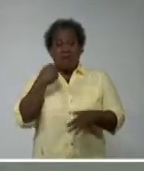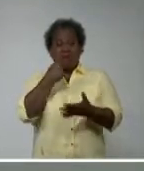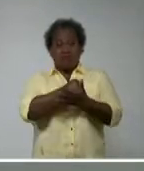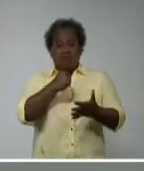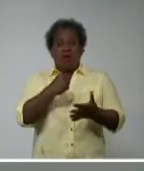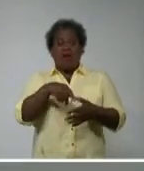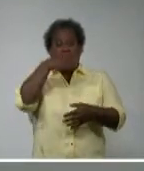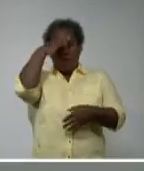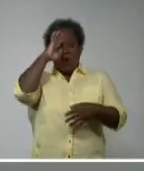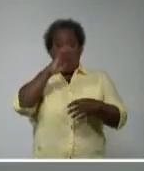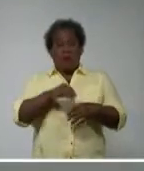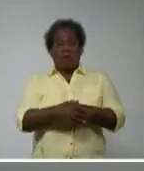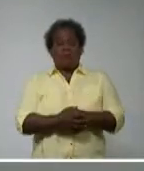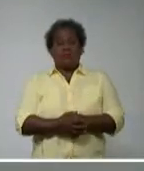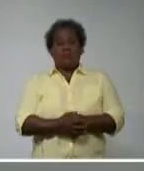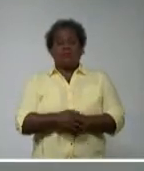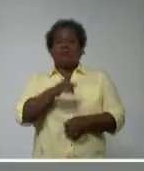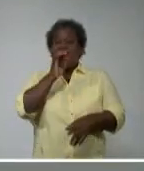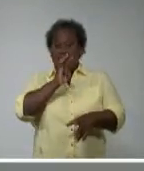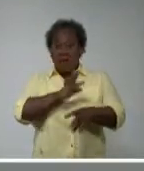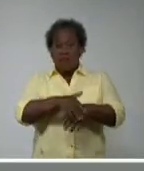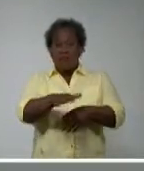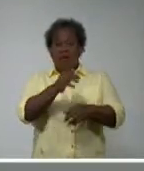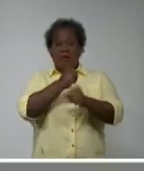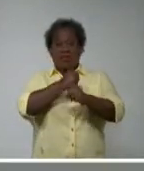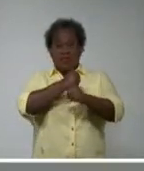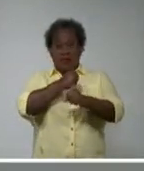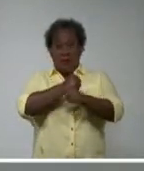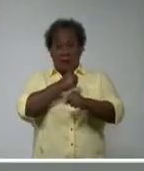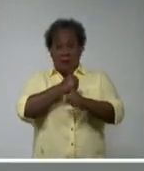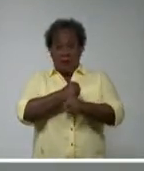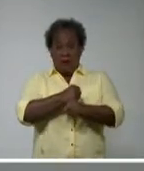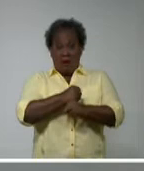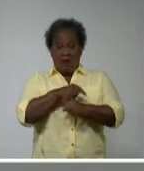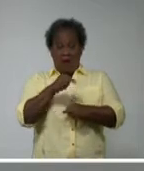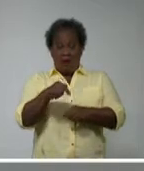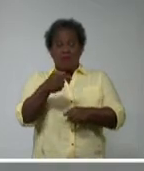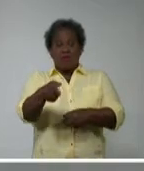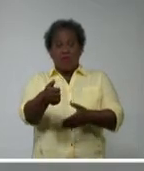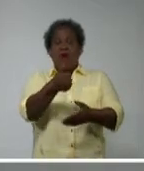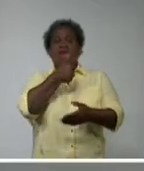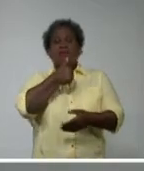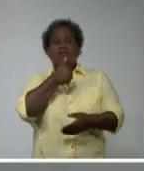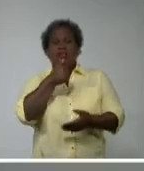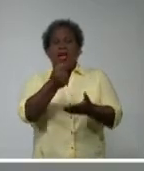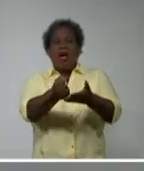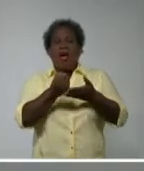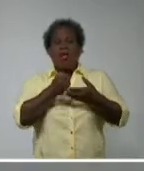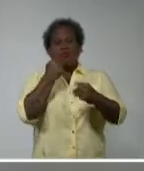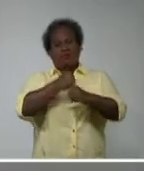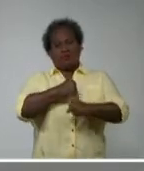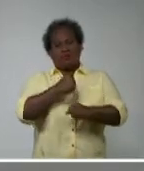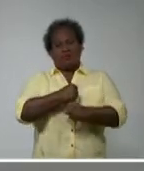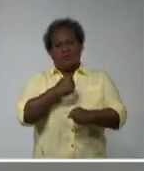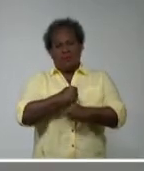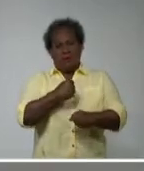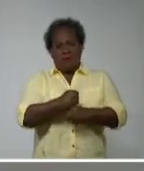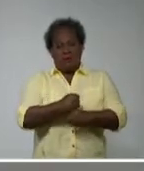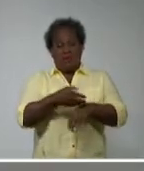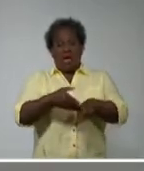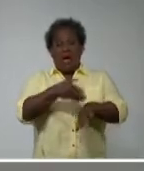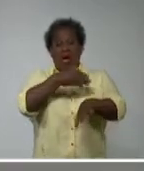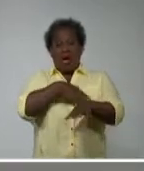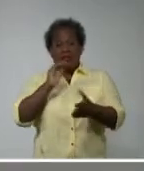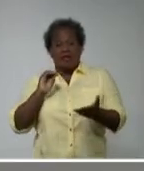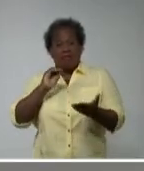territorio. Desde que empezamos a trabajar con el sistema, se ha facilitado mucho el trabajo. Antes de que se insertara